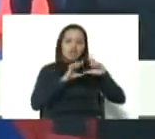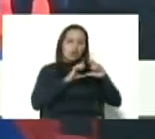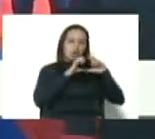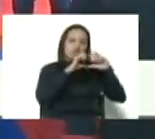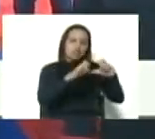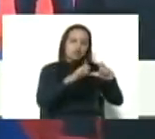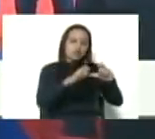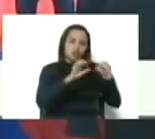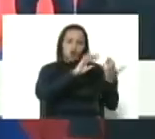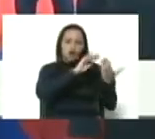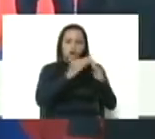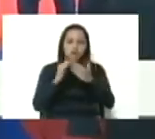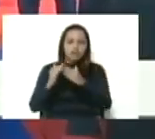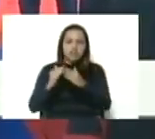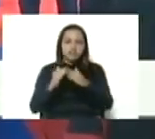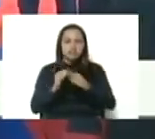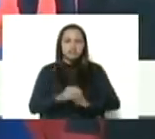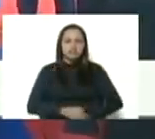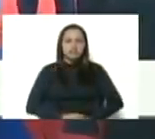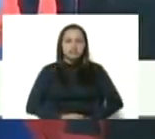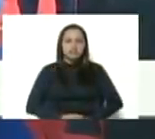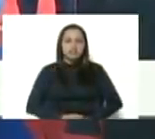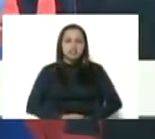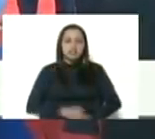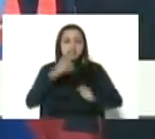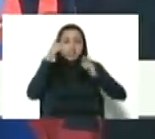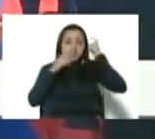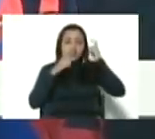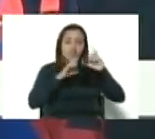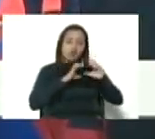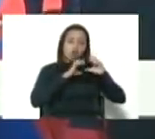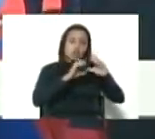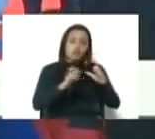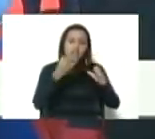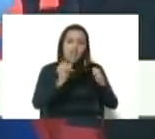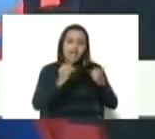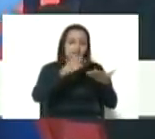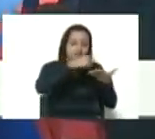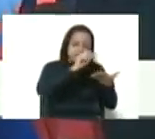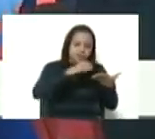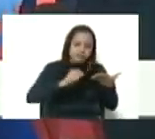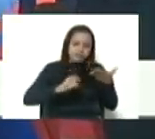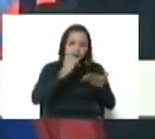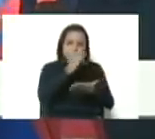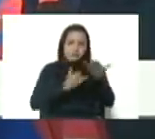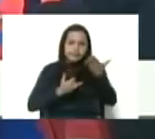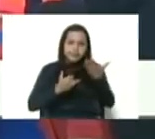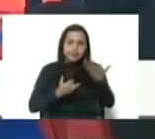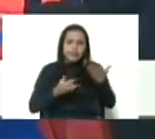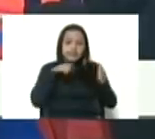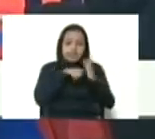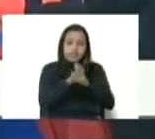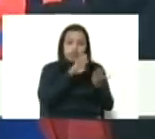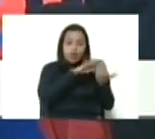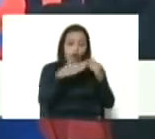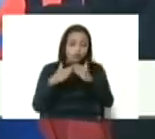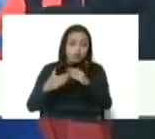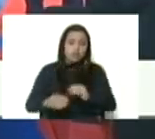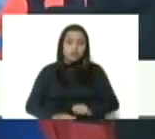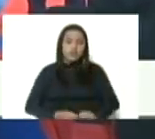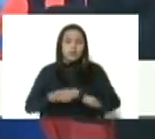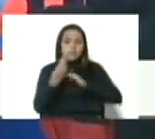la comuna Chávez de Corazón, que está en proceso de registro hacia el estado comunal. Esta base de misiones